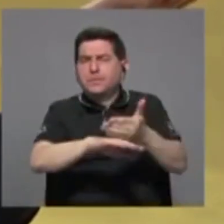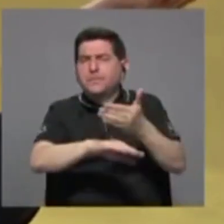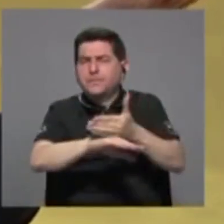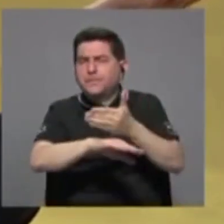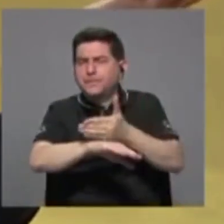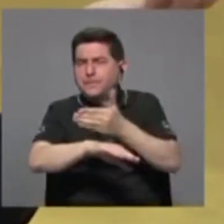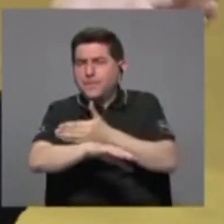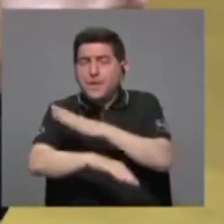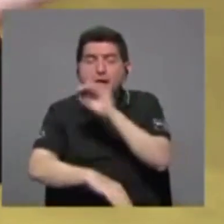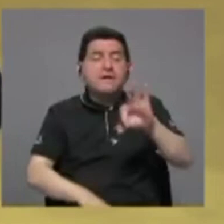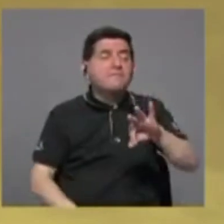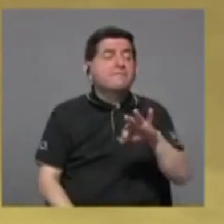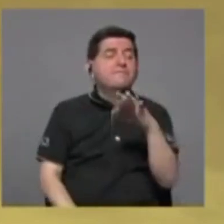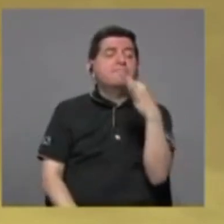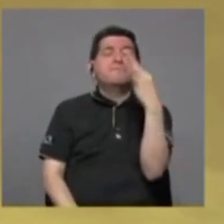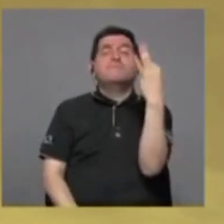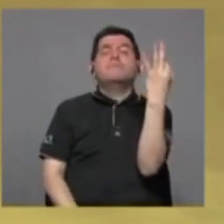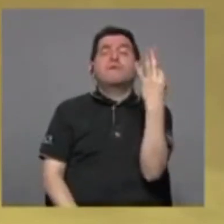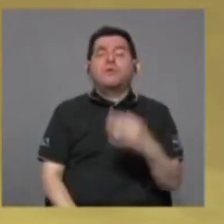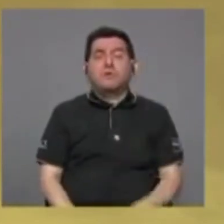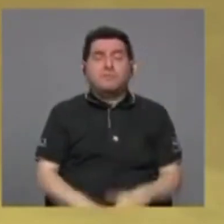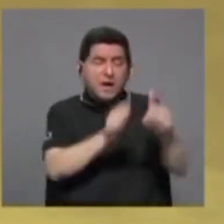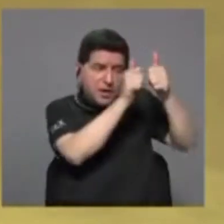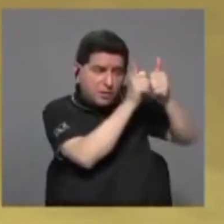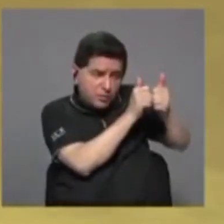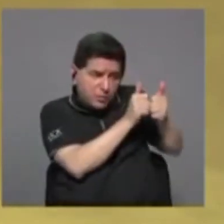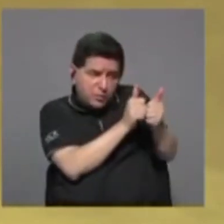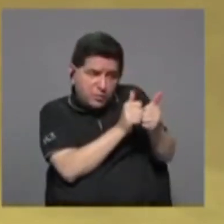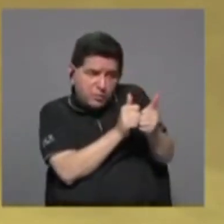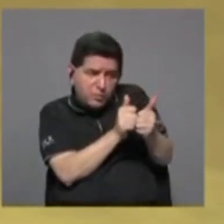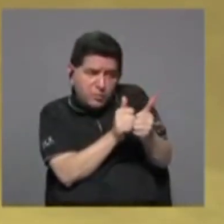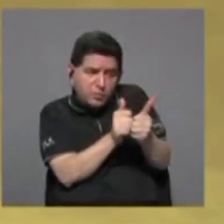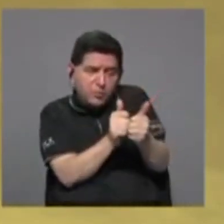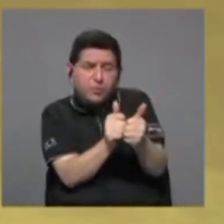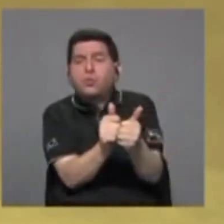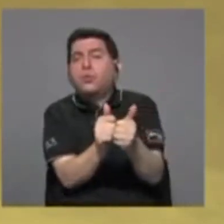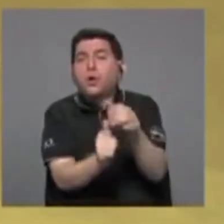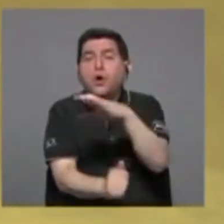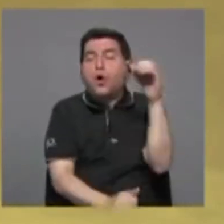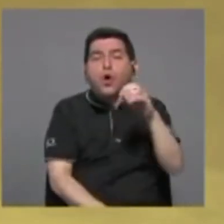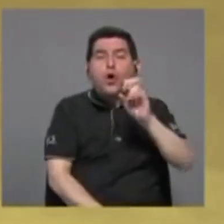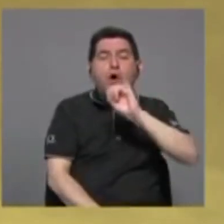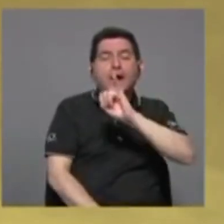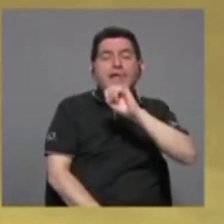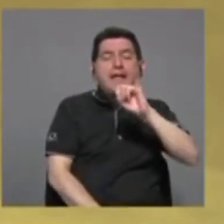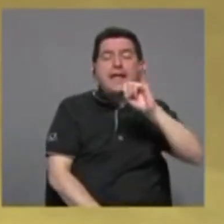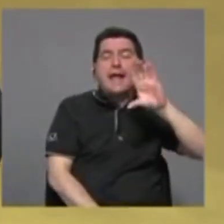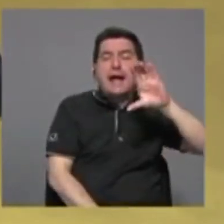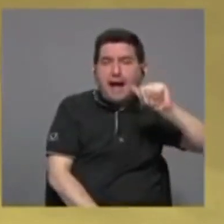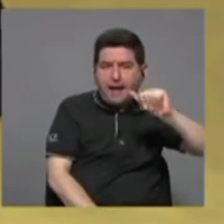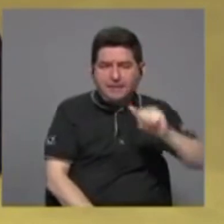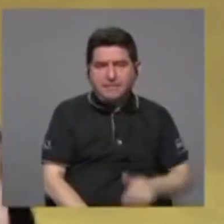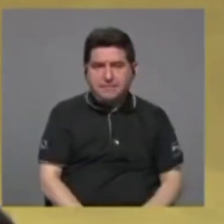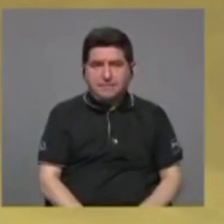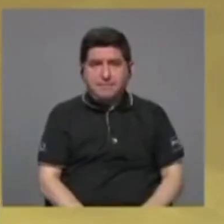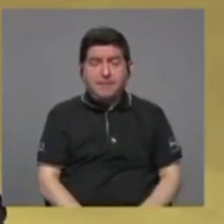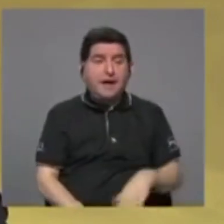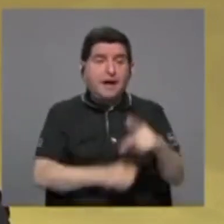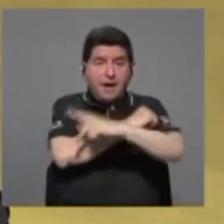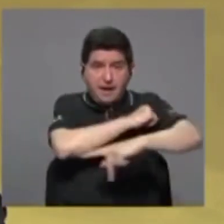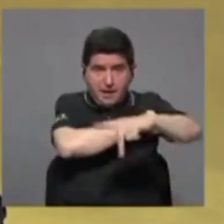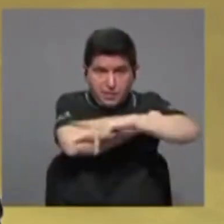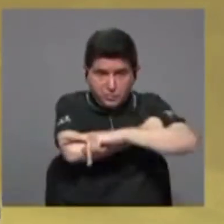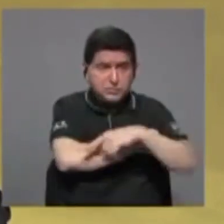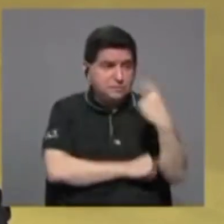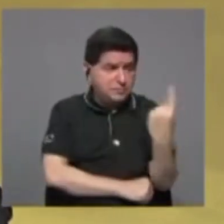de la manera en que se acompaña o en que el IICA acompaña a los países